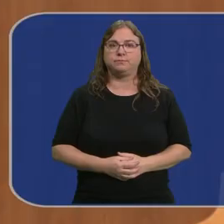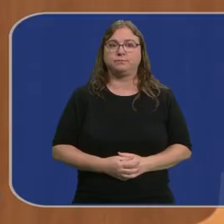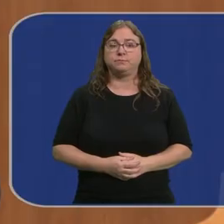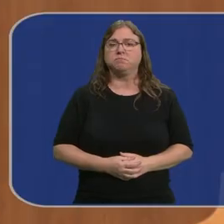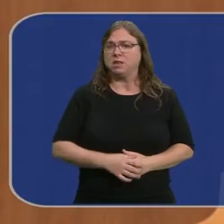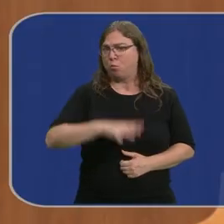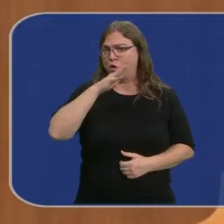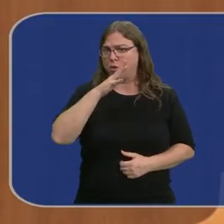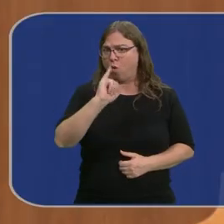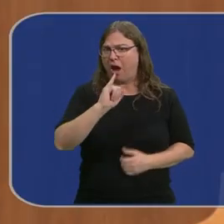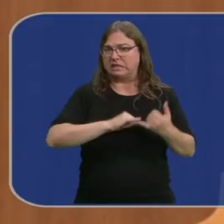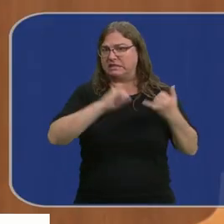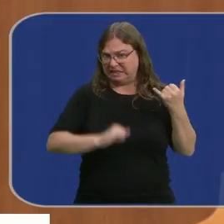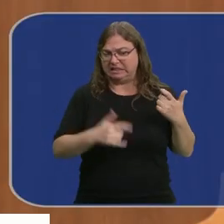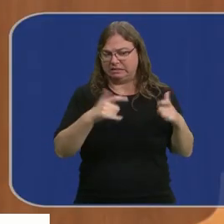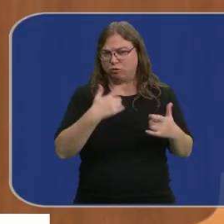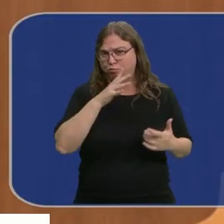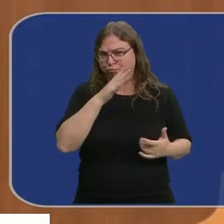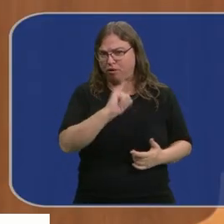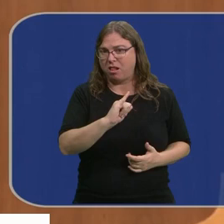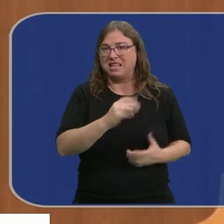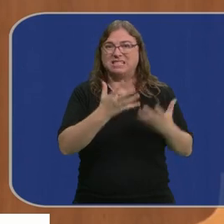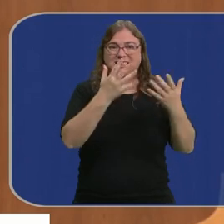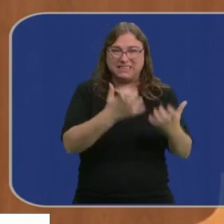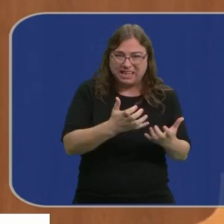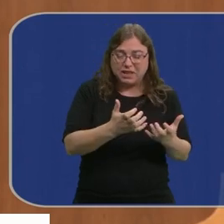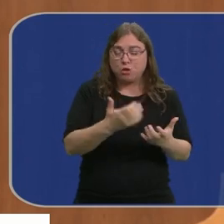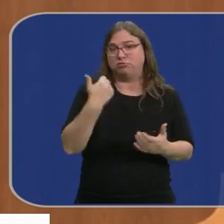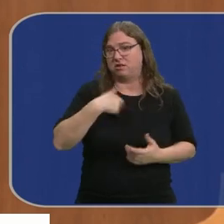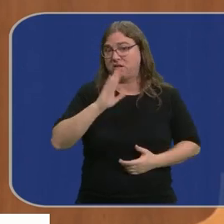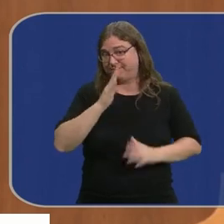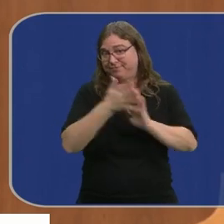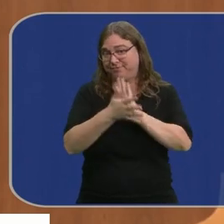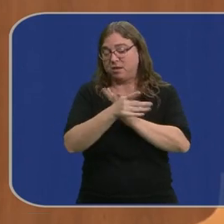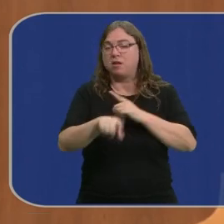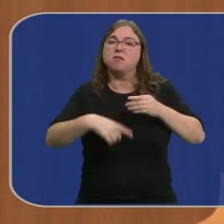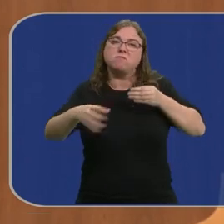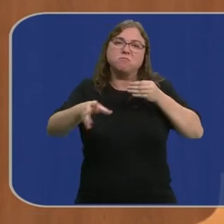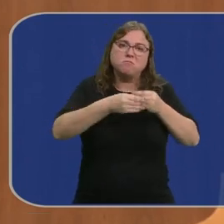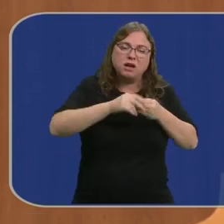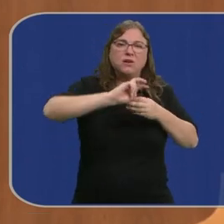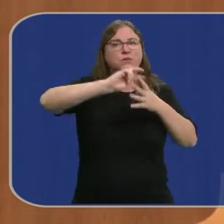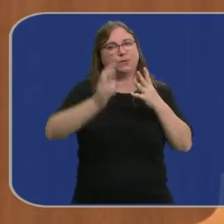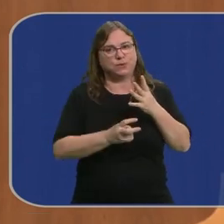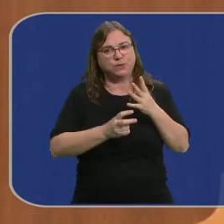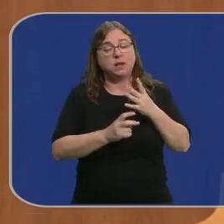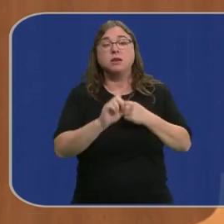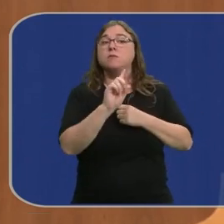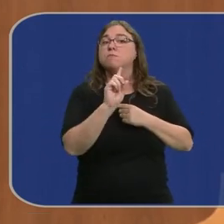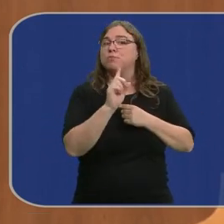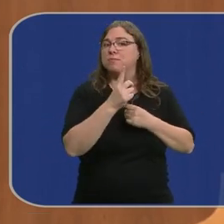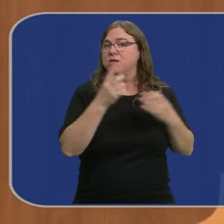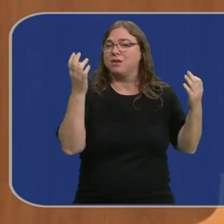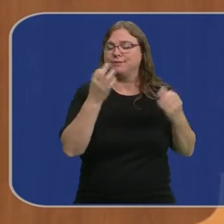Hay razones también de crisis en el sector. A la sequía ya comentada añadiríamos otras varias. En primer